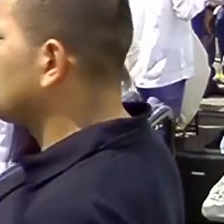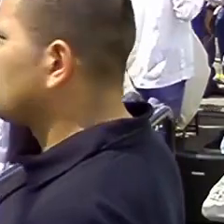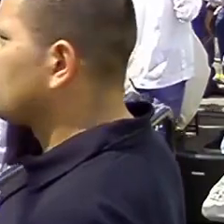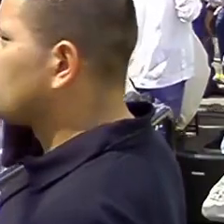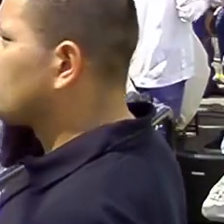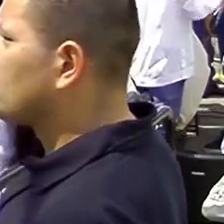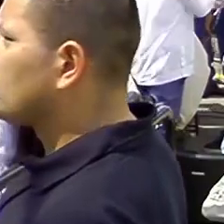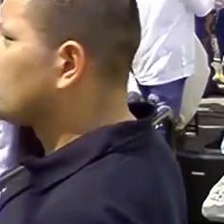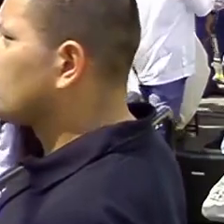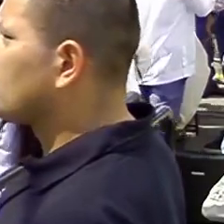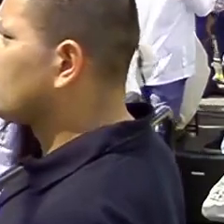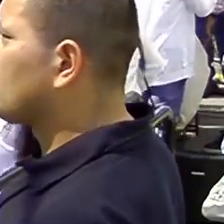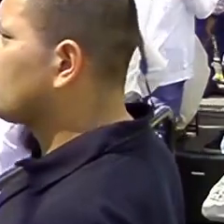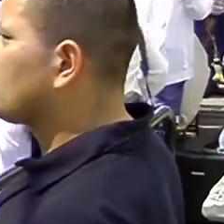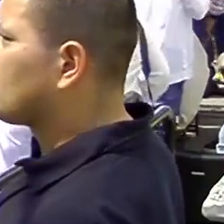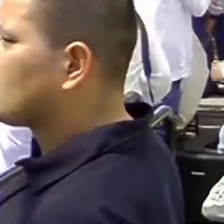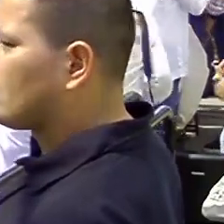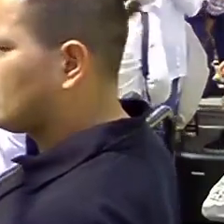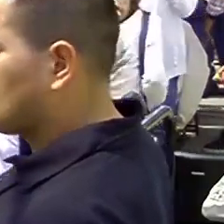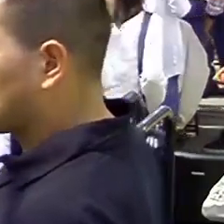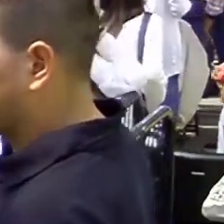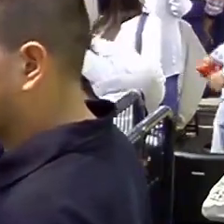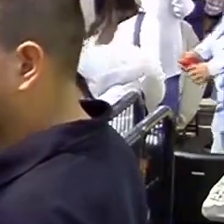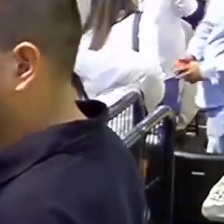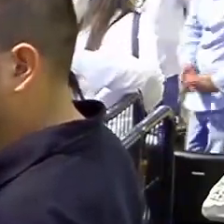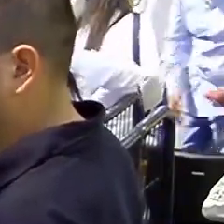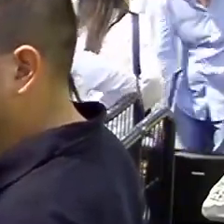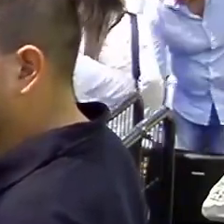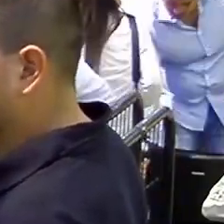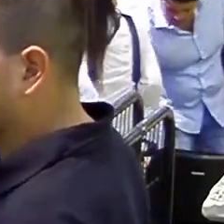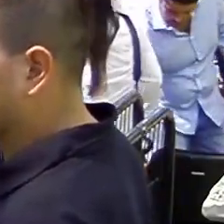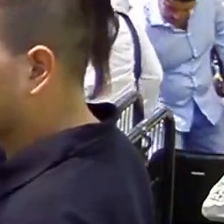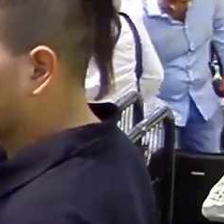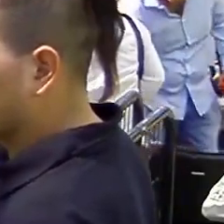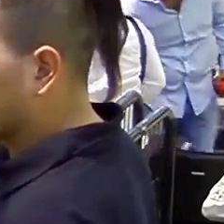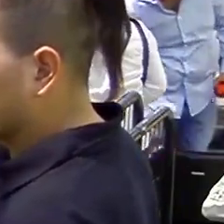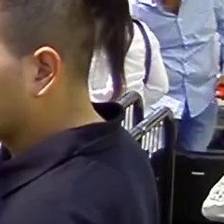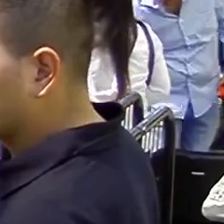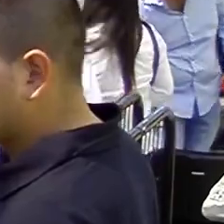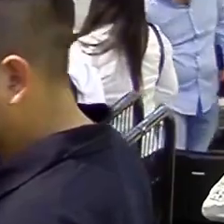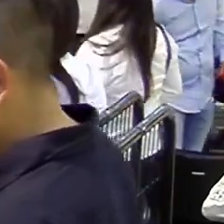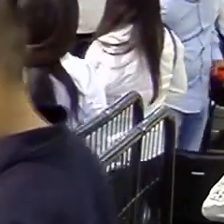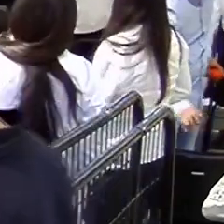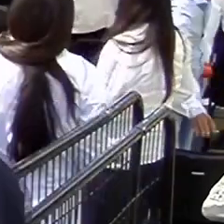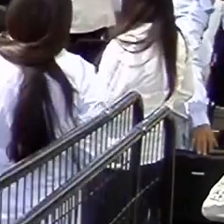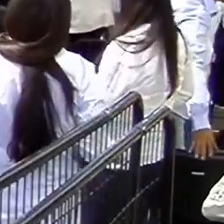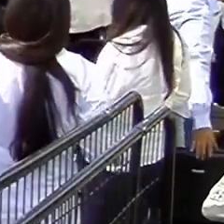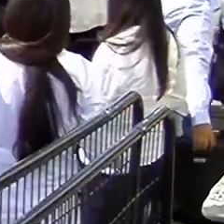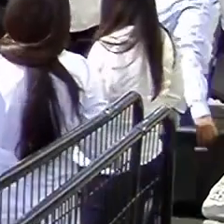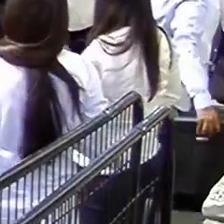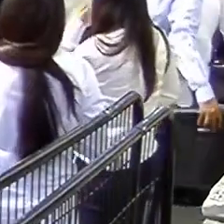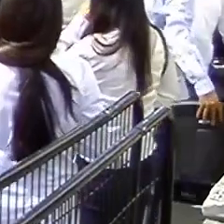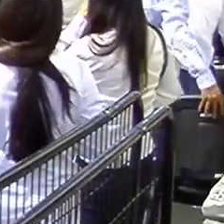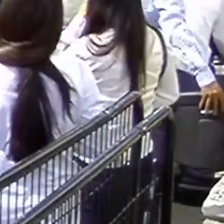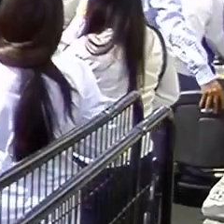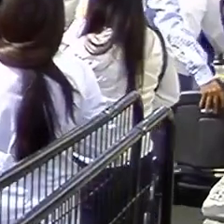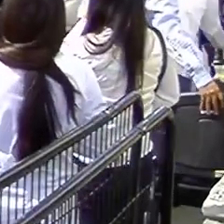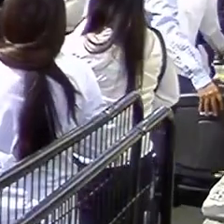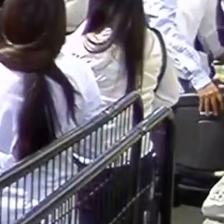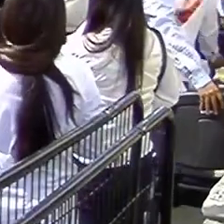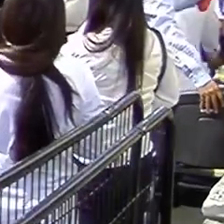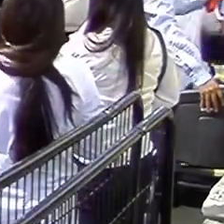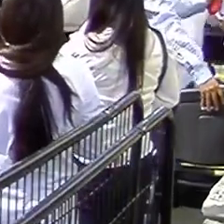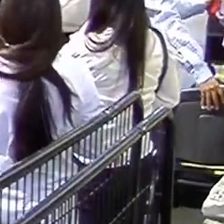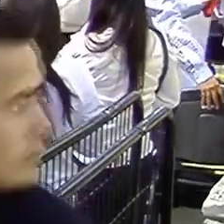Preside este evento, supervisión del Plan de Salud IMSS-Bienestar en Morelos, el presidente